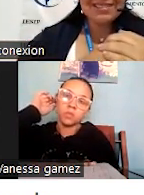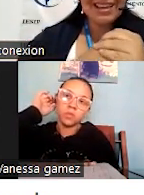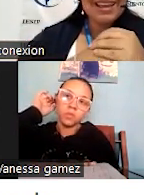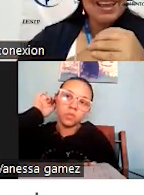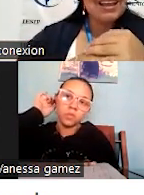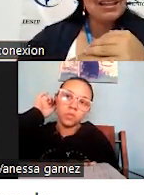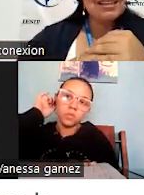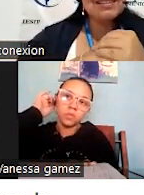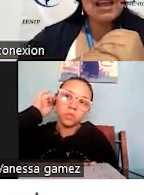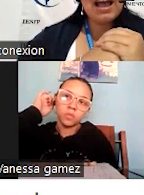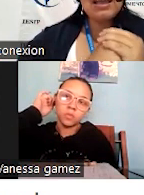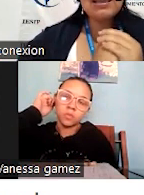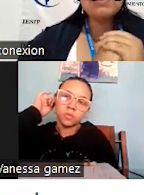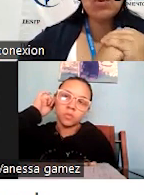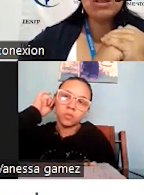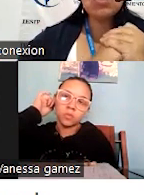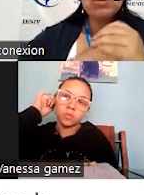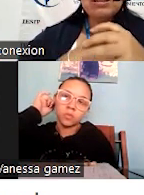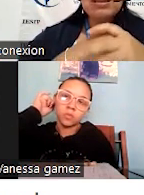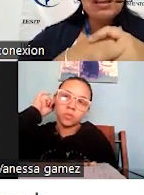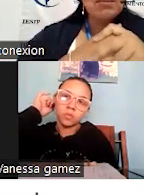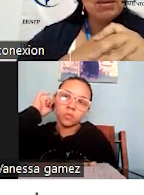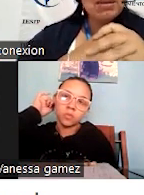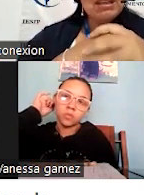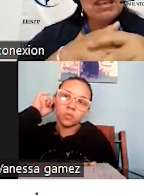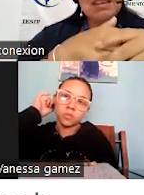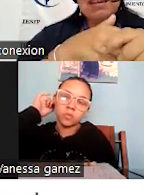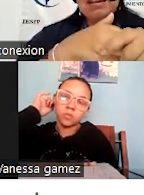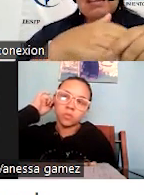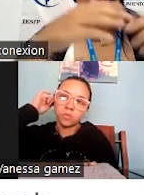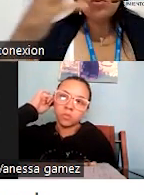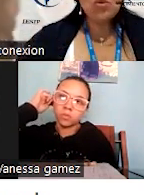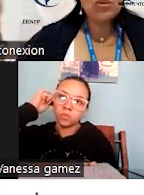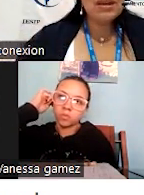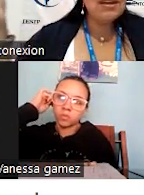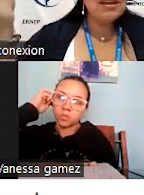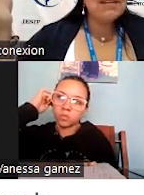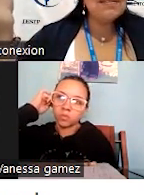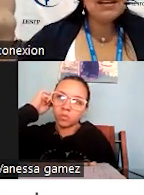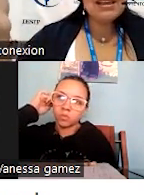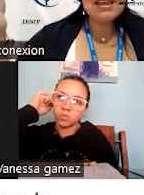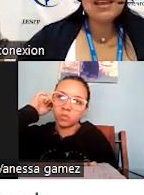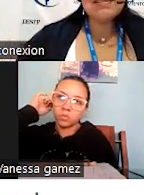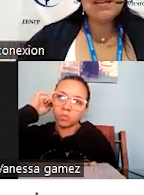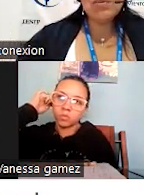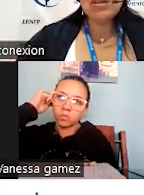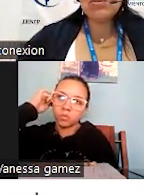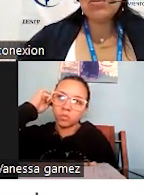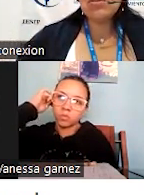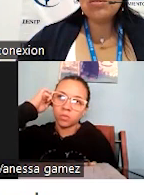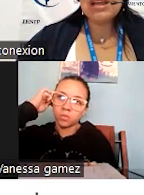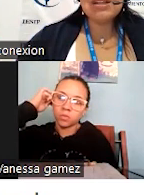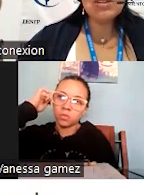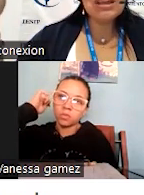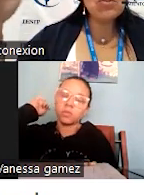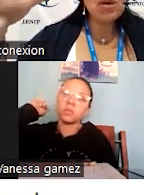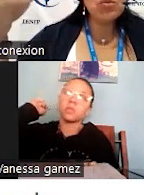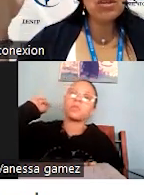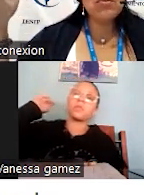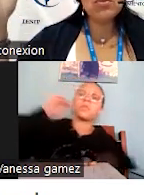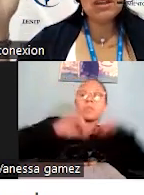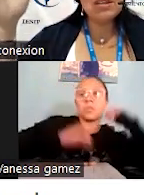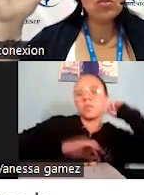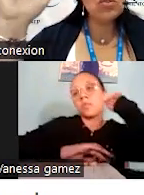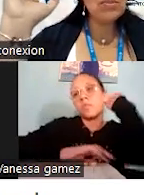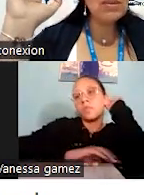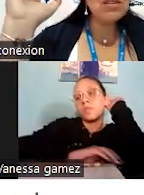reseccionista que le dice, ay, bueno, mire, bienvenida, señora, este, aquí, este, bueno, nuestro hotel, no sé qué, usted